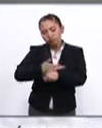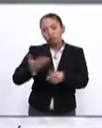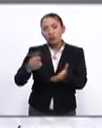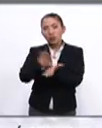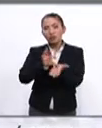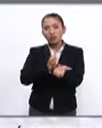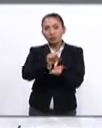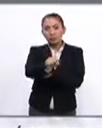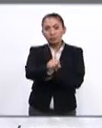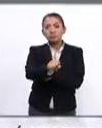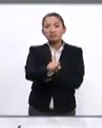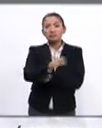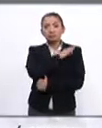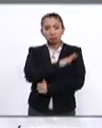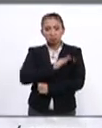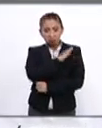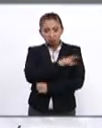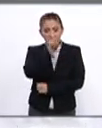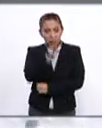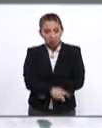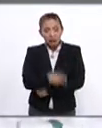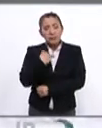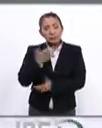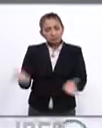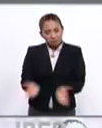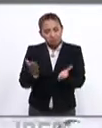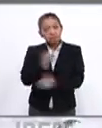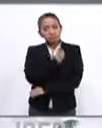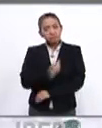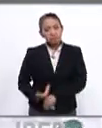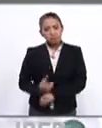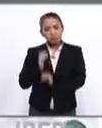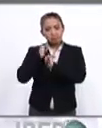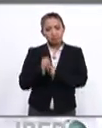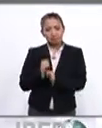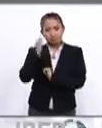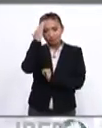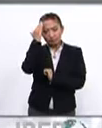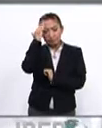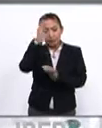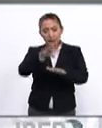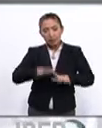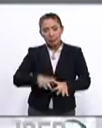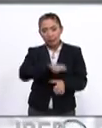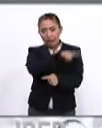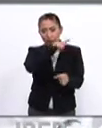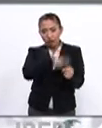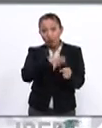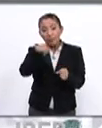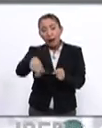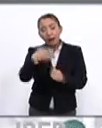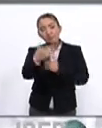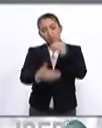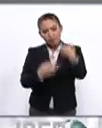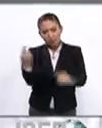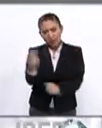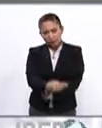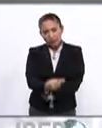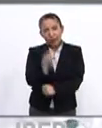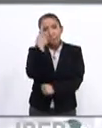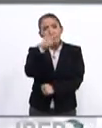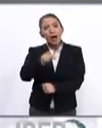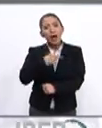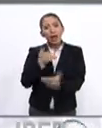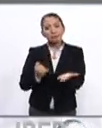constitucional. Felicitamos y alentamos al presidente encargado y a la Asamblea Nacional a dar los pasos necesarios